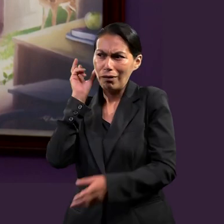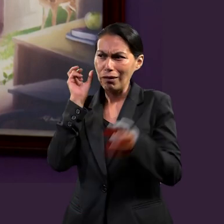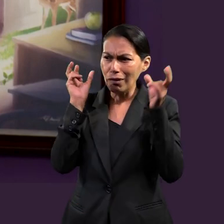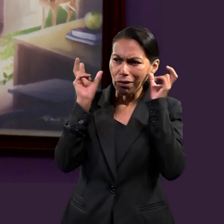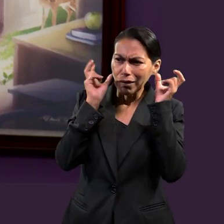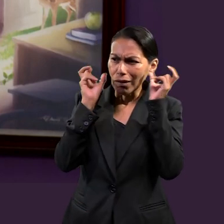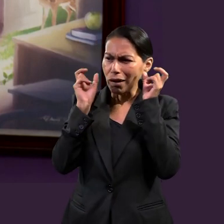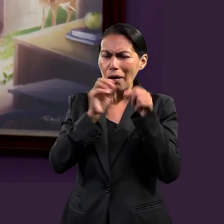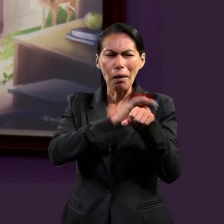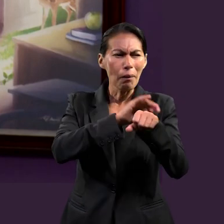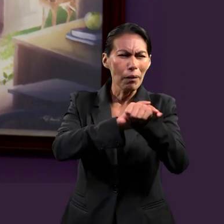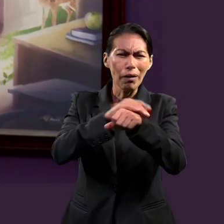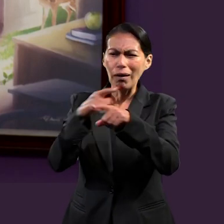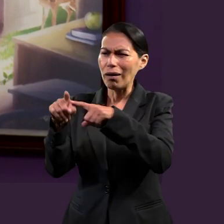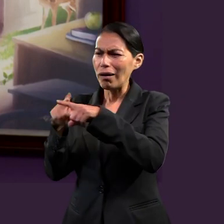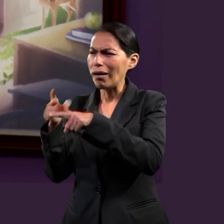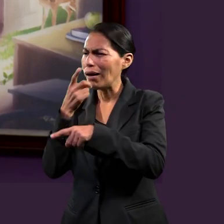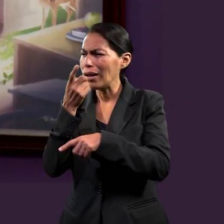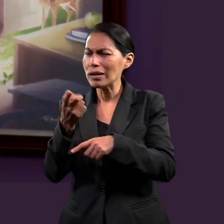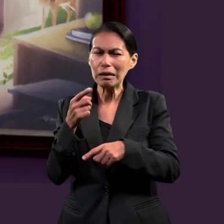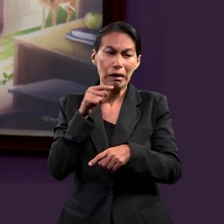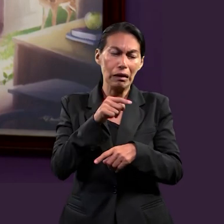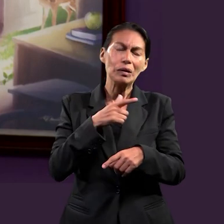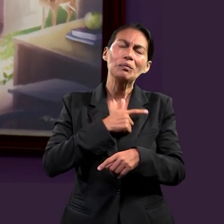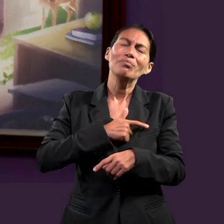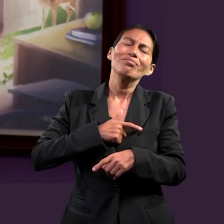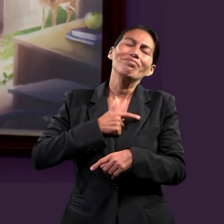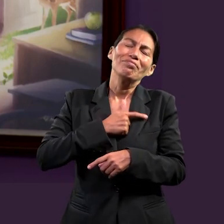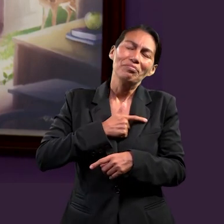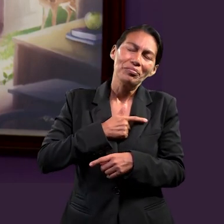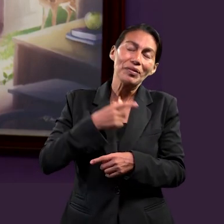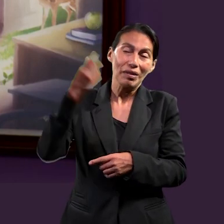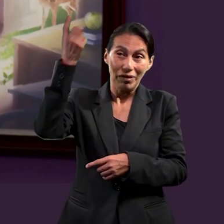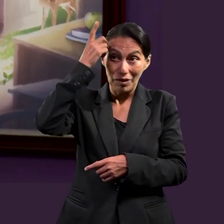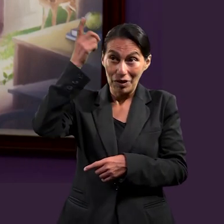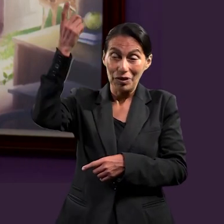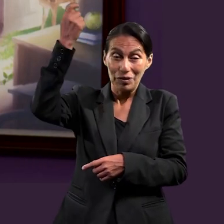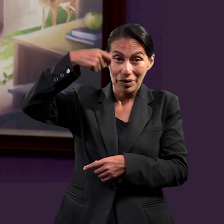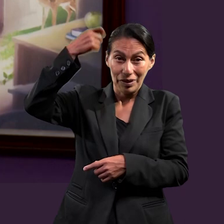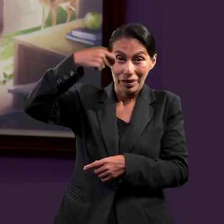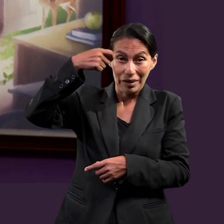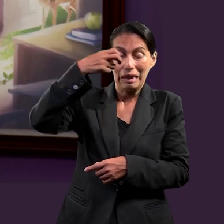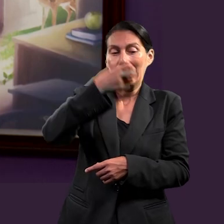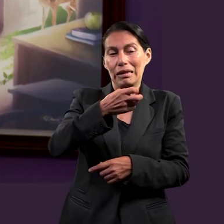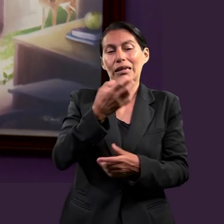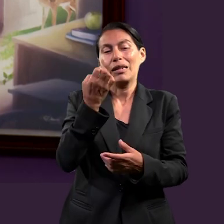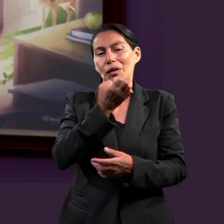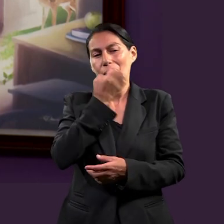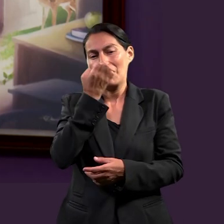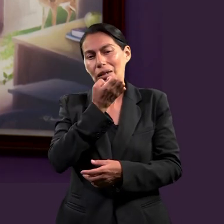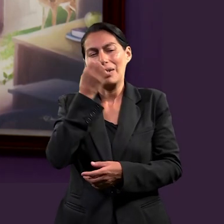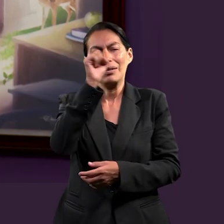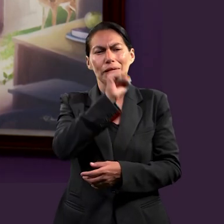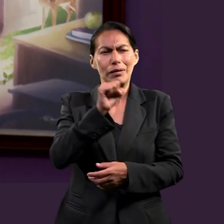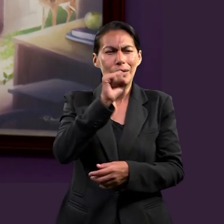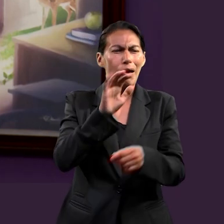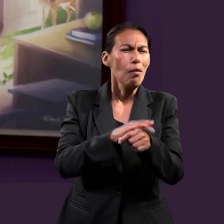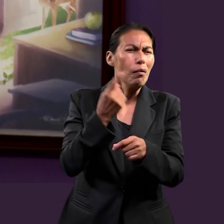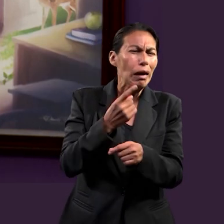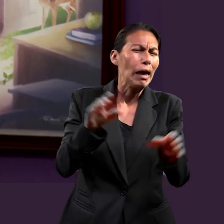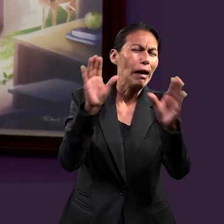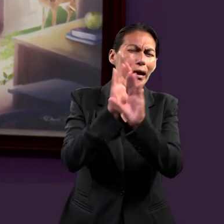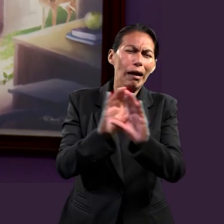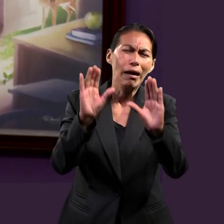comentarios de amigos que dicen que han sido muy bendecidos a través de esta escuela sabática